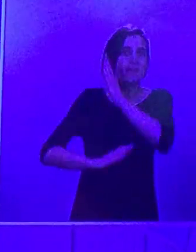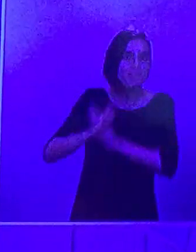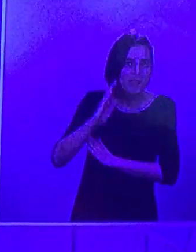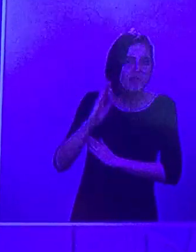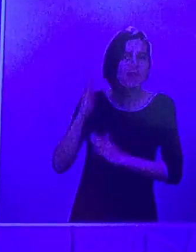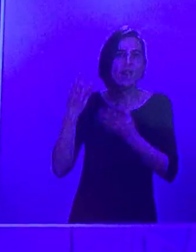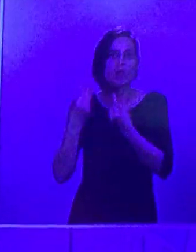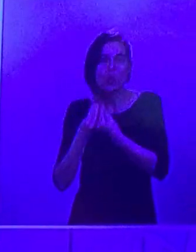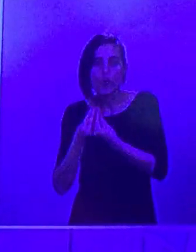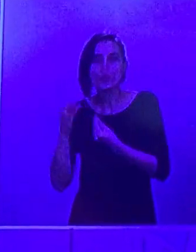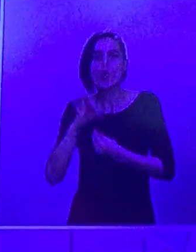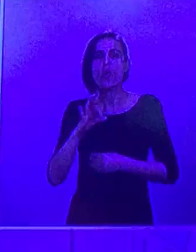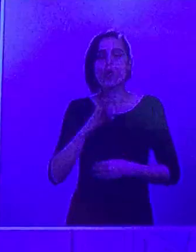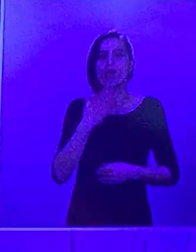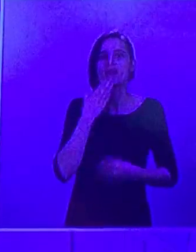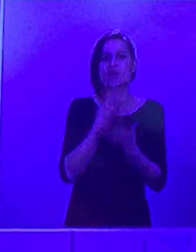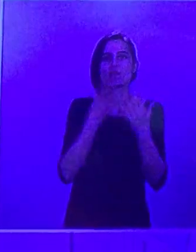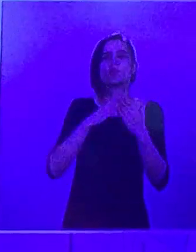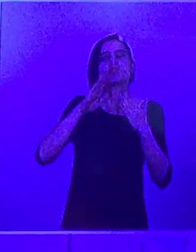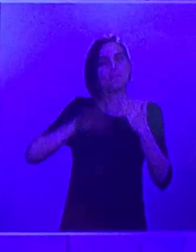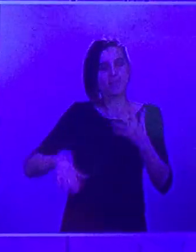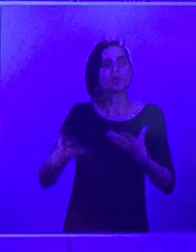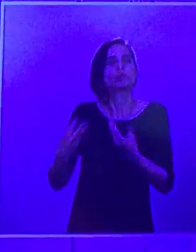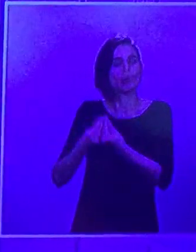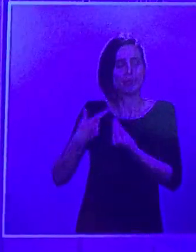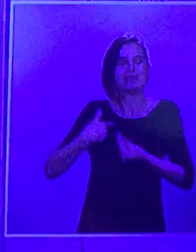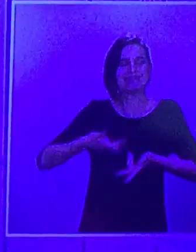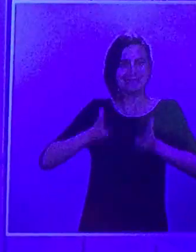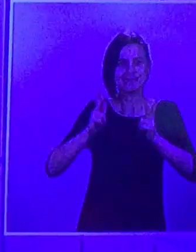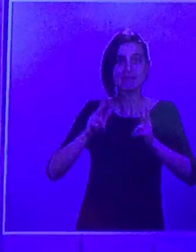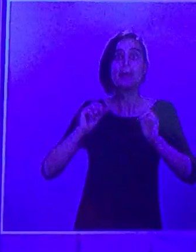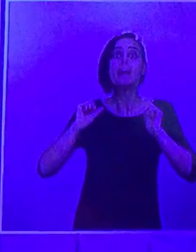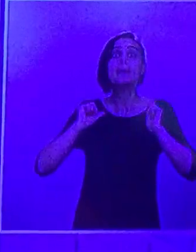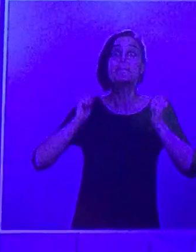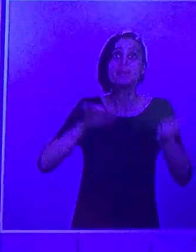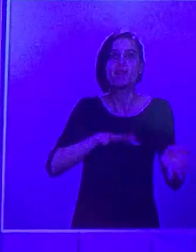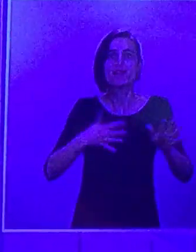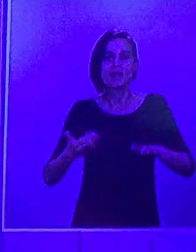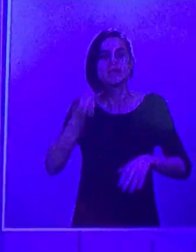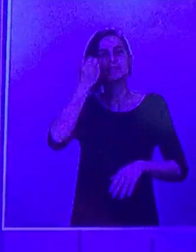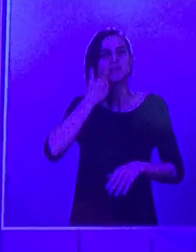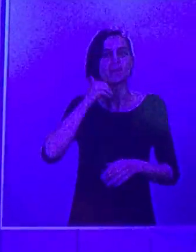entrará en vigor el sábado, día 2 de mayo. Por tanto, dos medidas de alivio.